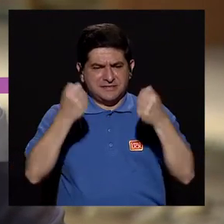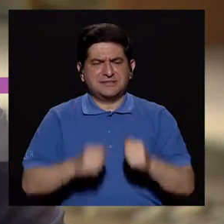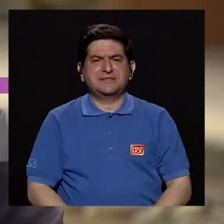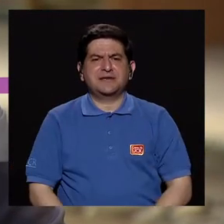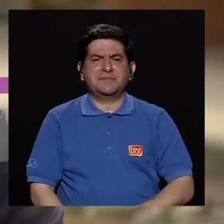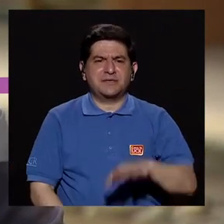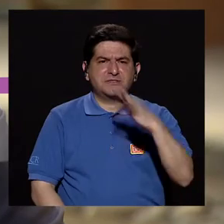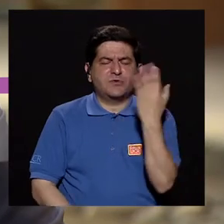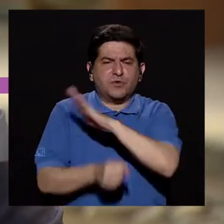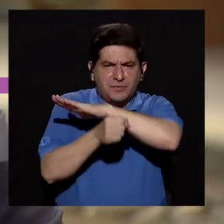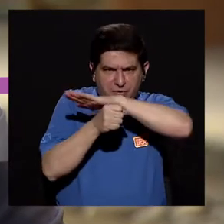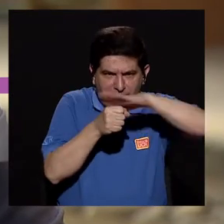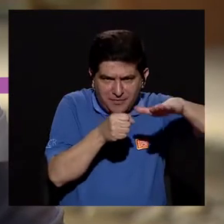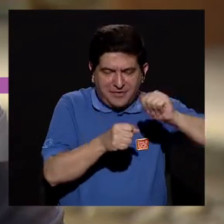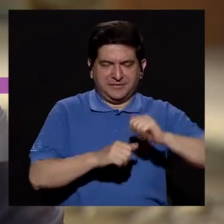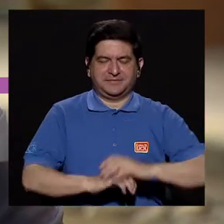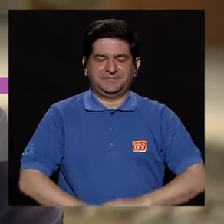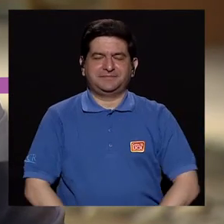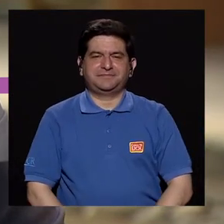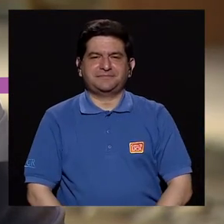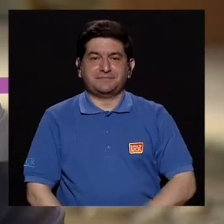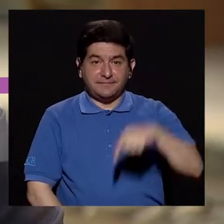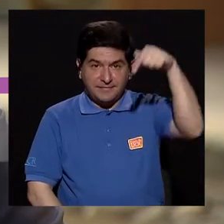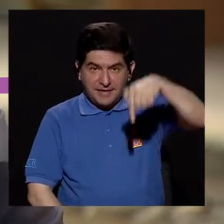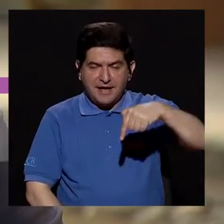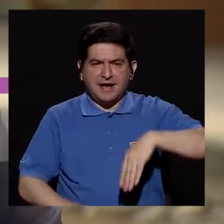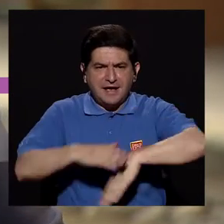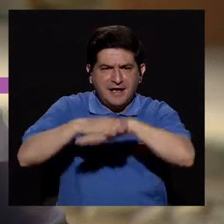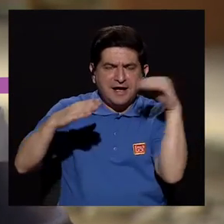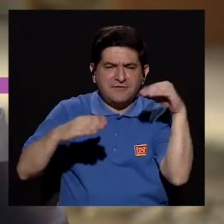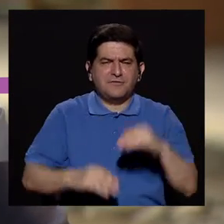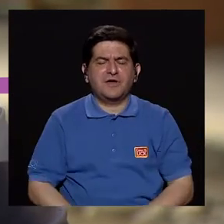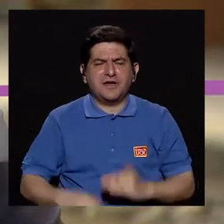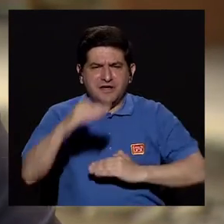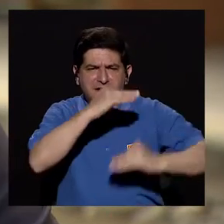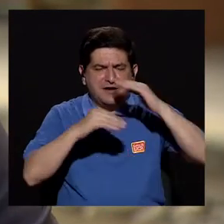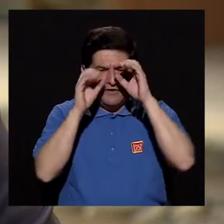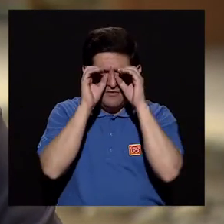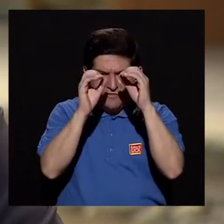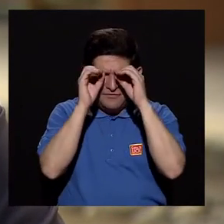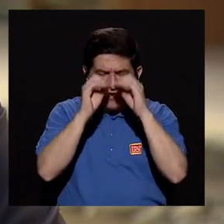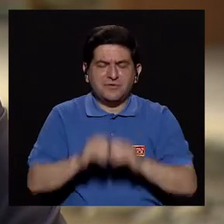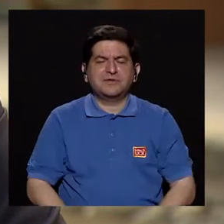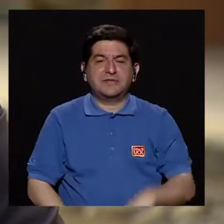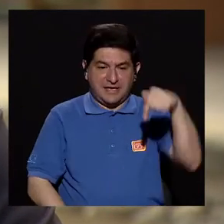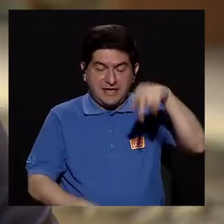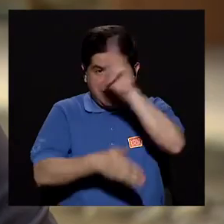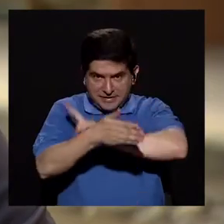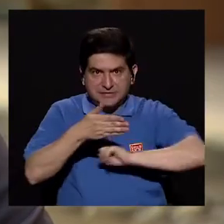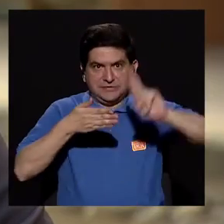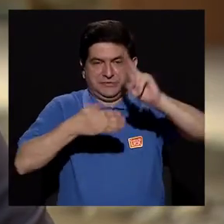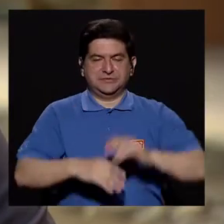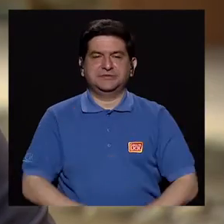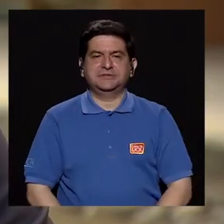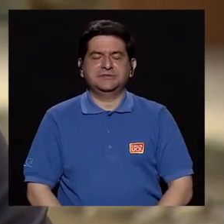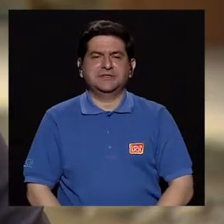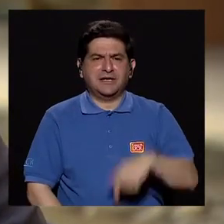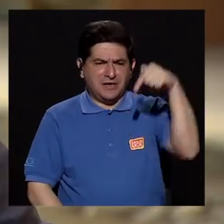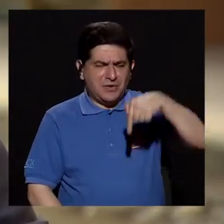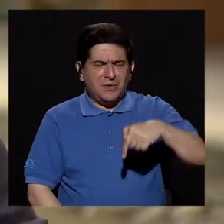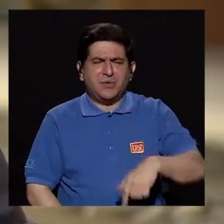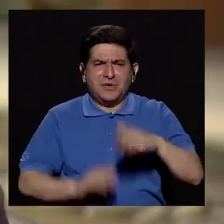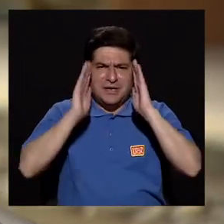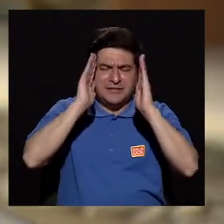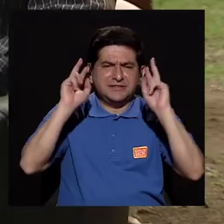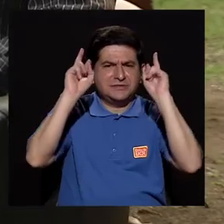salud, específicamente desde una manera más integral. Nos encontramos desde las afueras de la Facultad de Microbiología de aquí, de nuestra alma mater. Y hoy